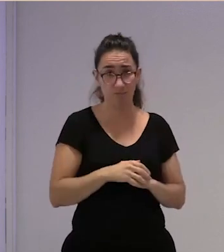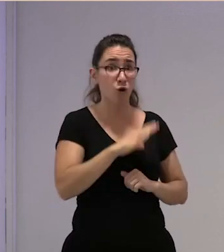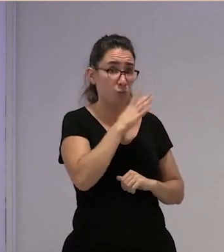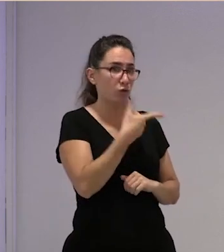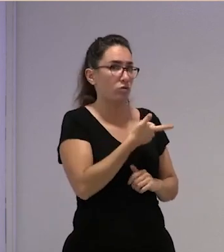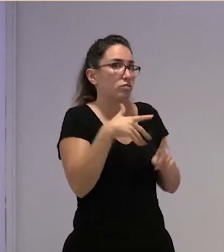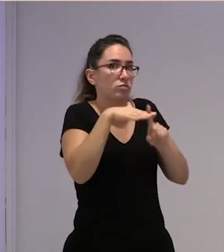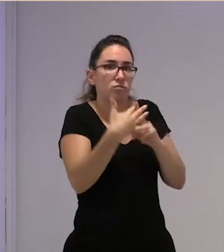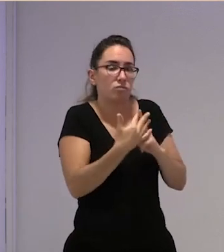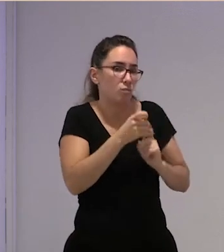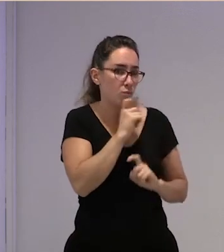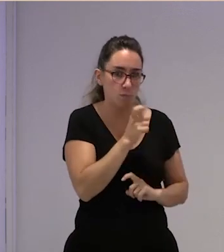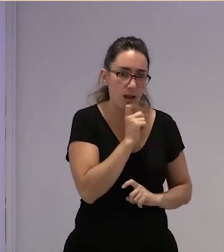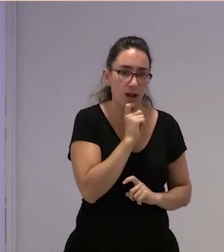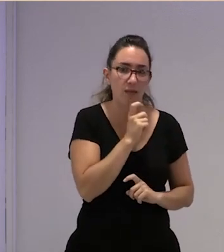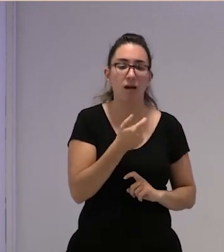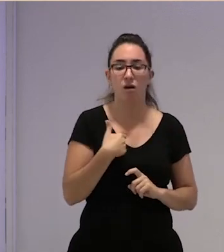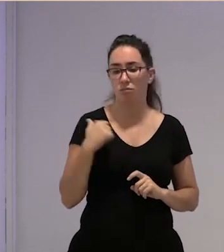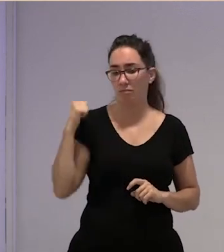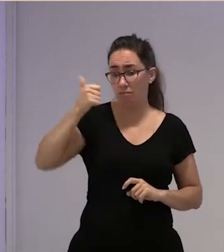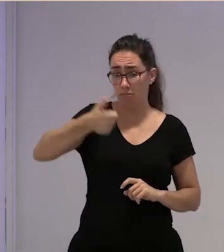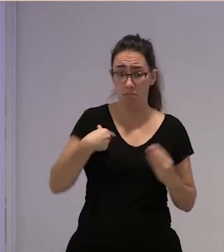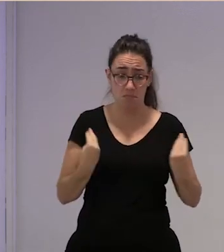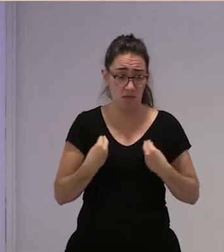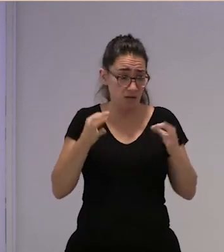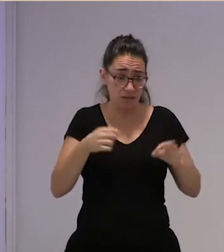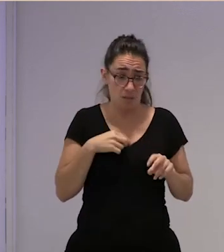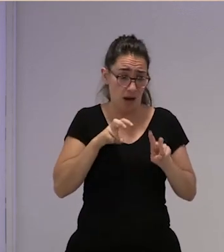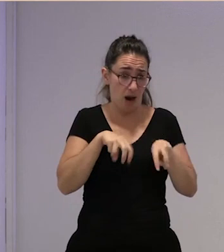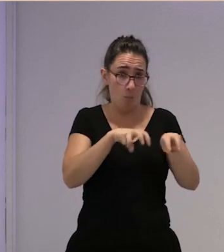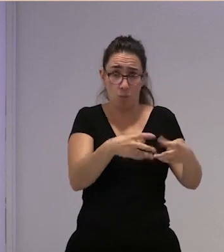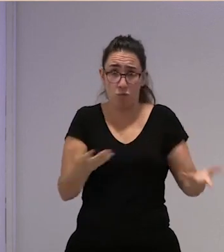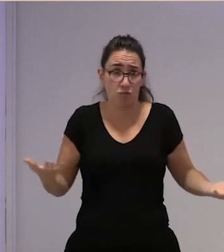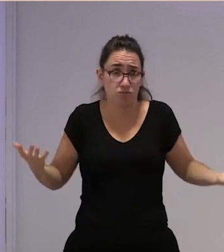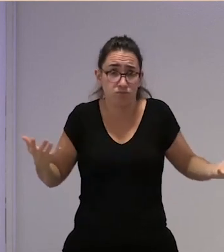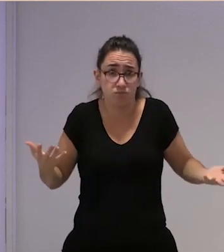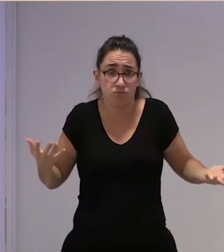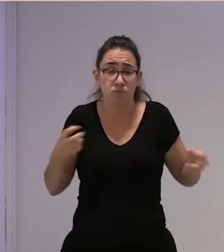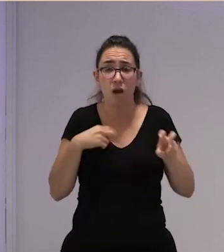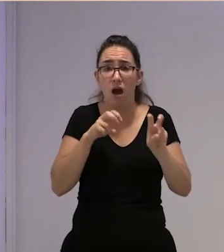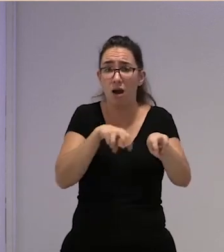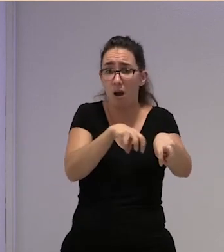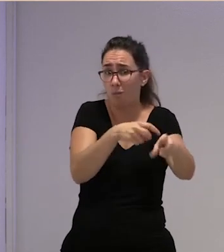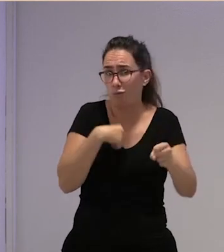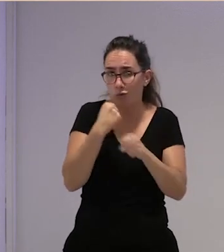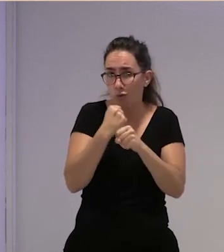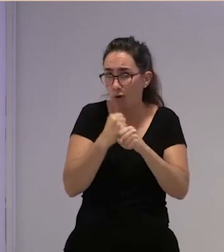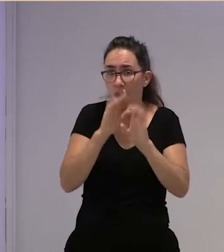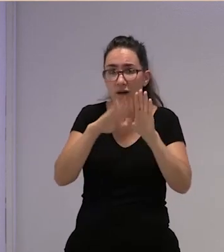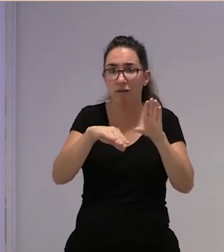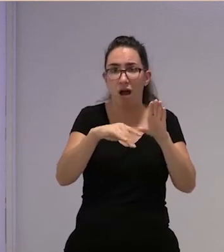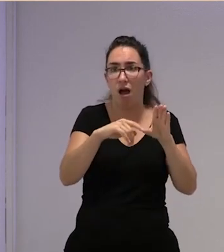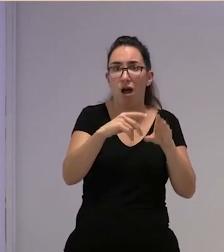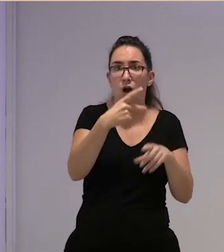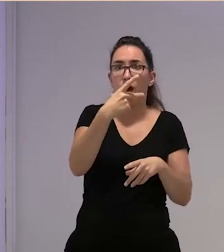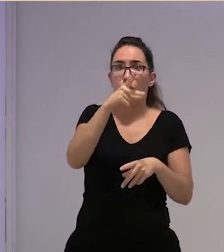es complicado y claro yo que lo que he hecho en mi vida ha sido trabajar en el campo y se me cerraron todas las puertas no solo desde